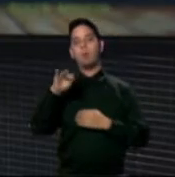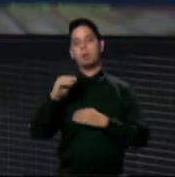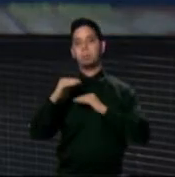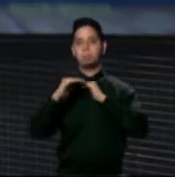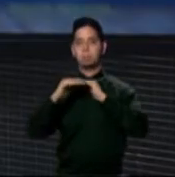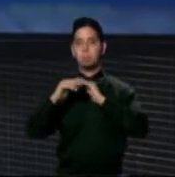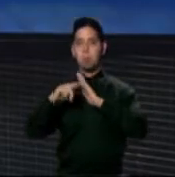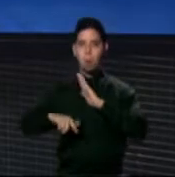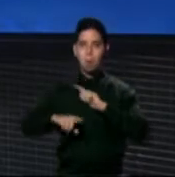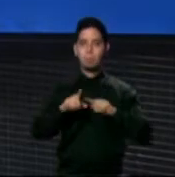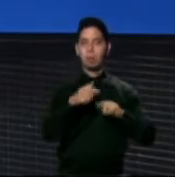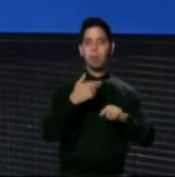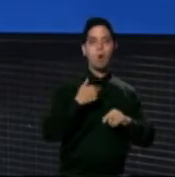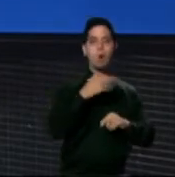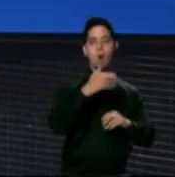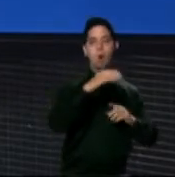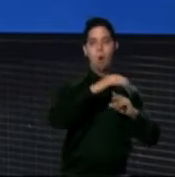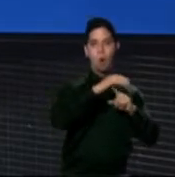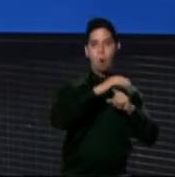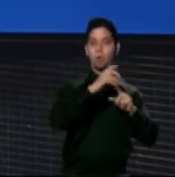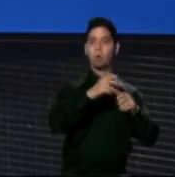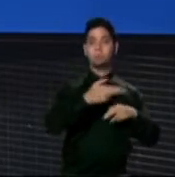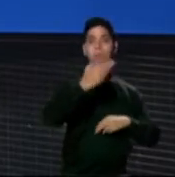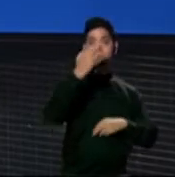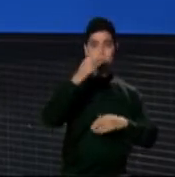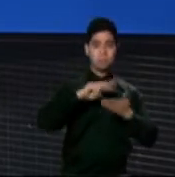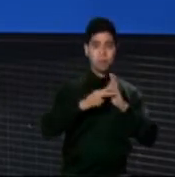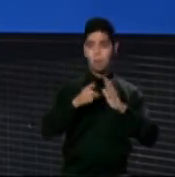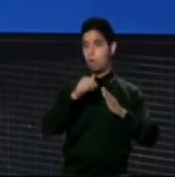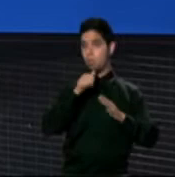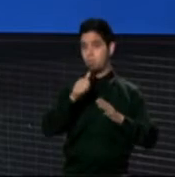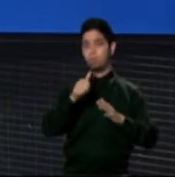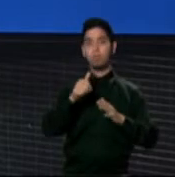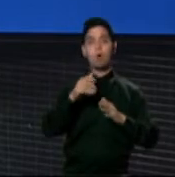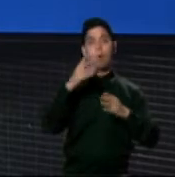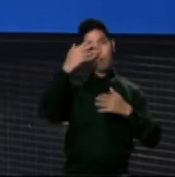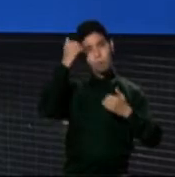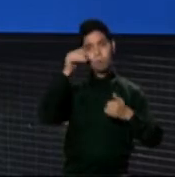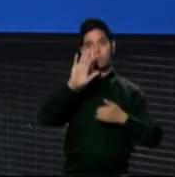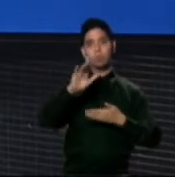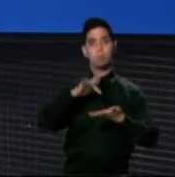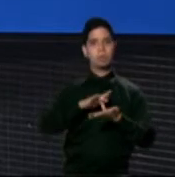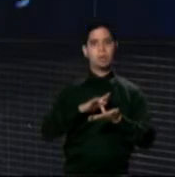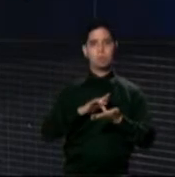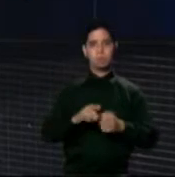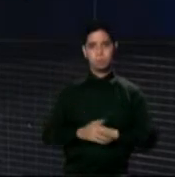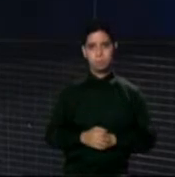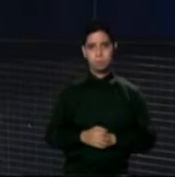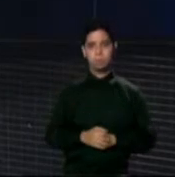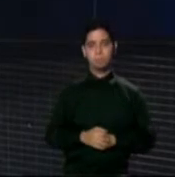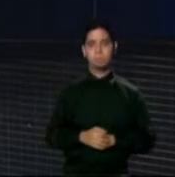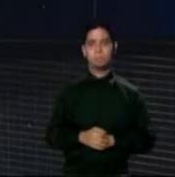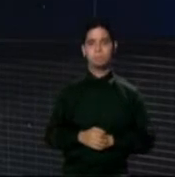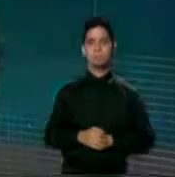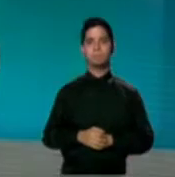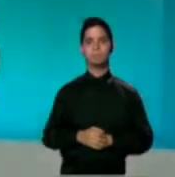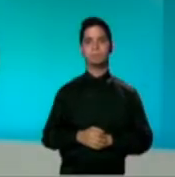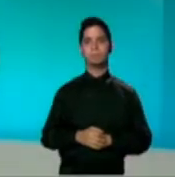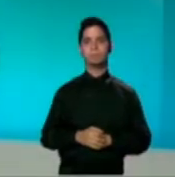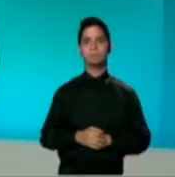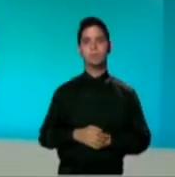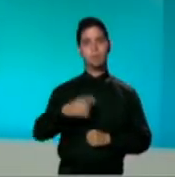esporace hongos. Así que no olvide sus medicamentos. Desde el Laboratorio de Comunicaciones Científicas, su meteoróloga, su Heili López Belén.